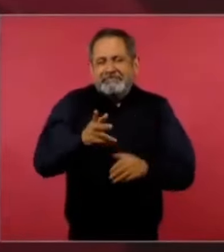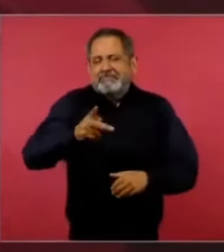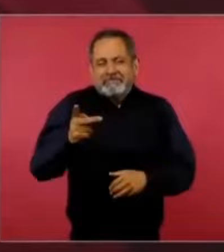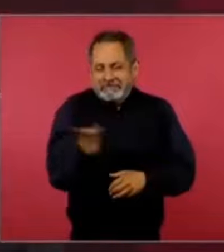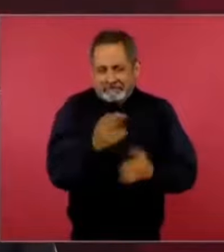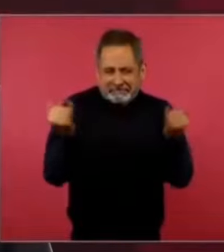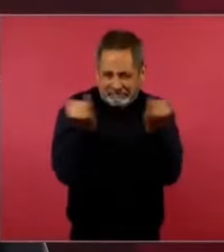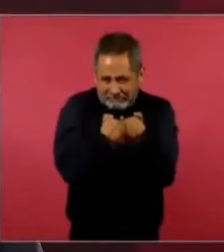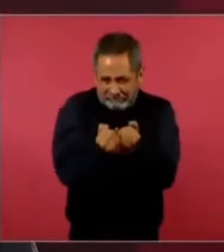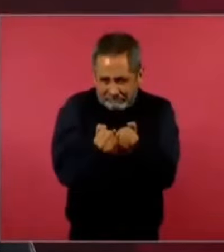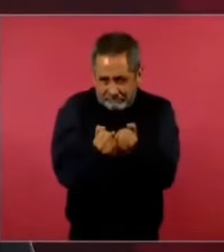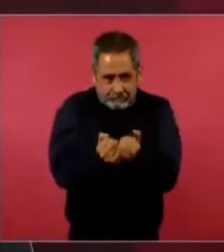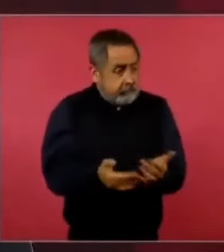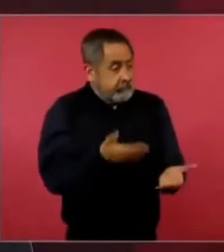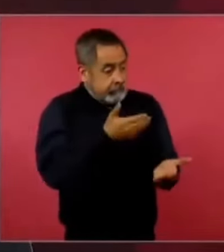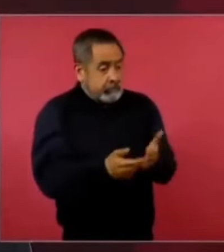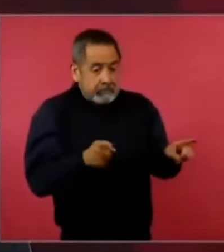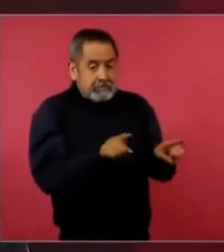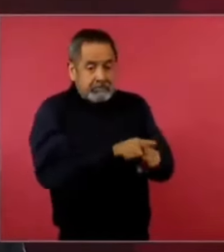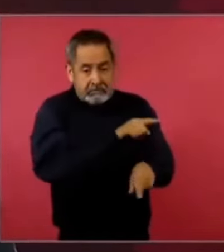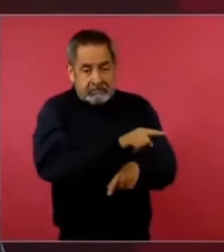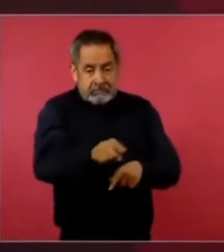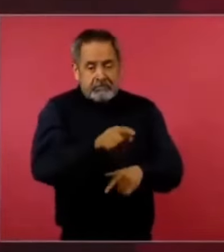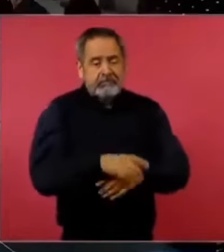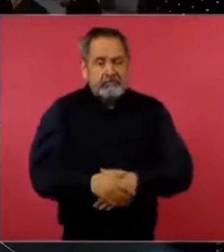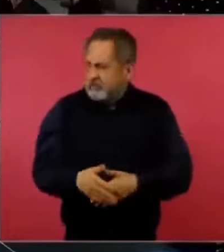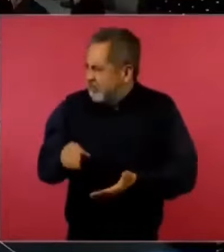Ya no hay Pepsi-Cola, ¿no? Sí, sí, hay Pepsi.